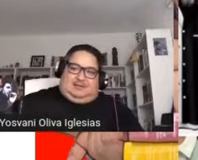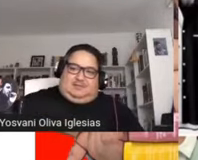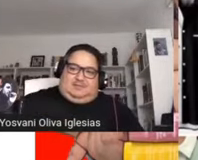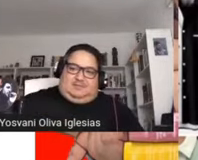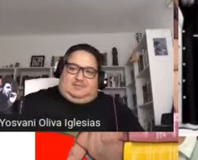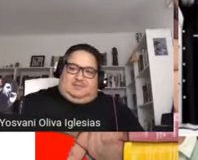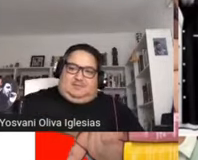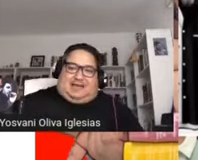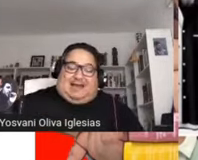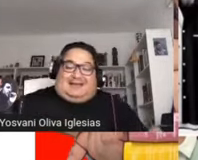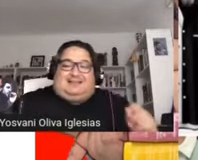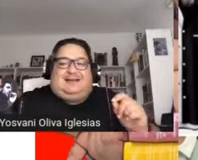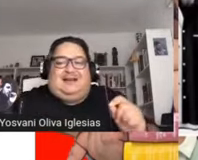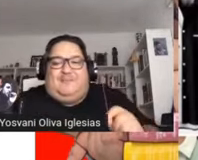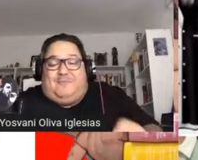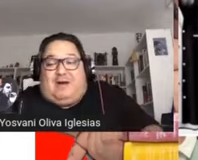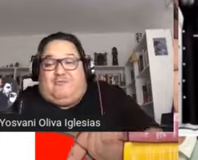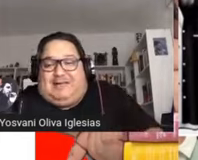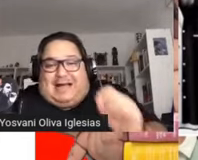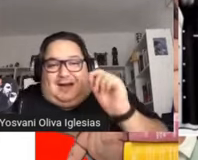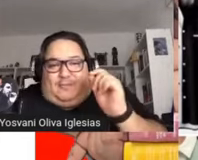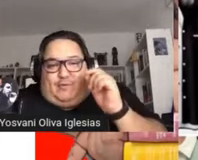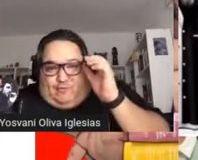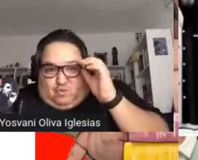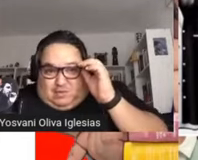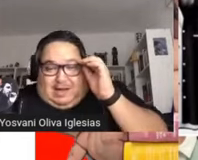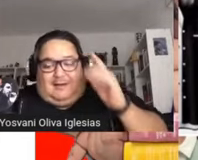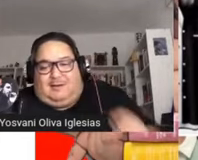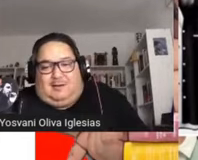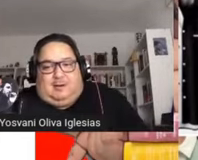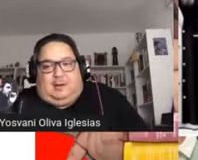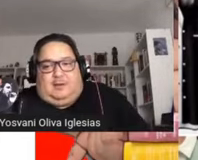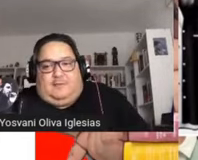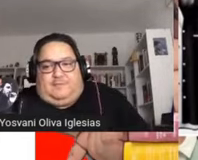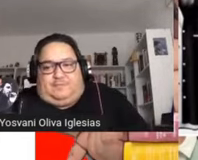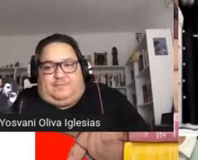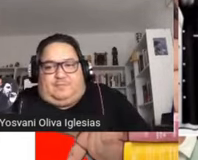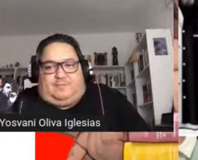que es más vital y profunda.